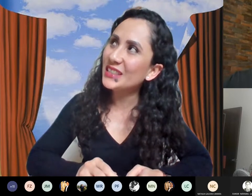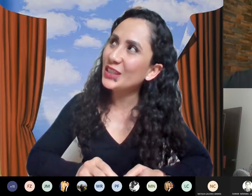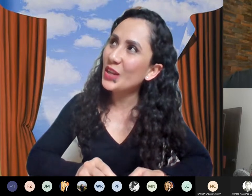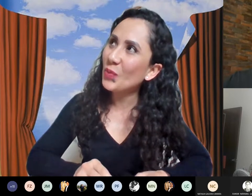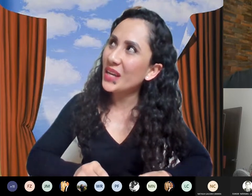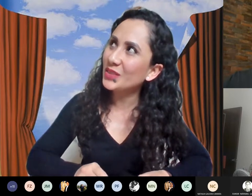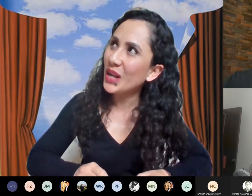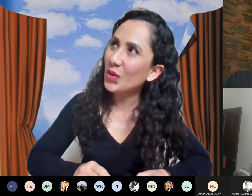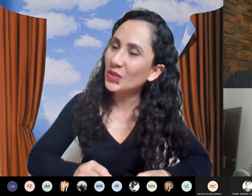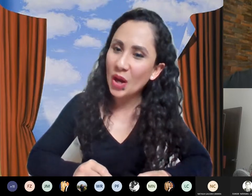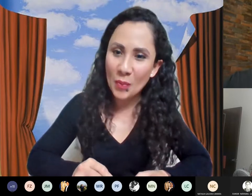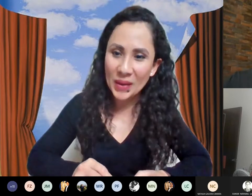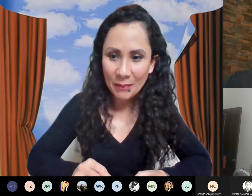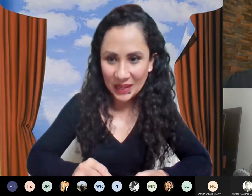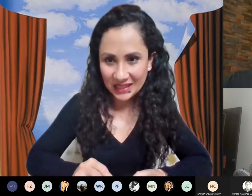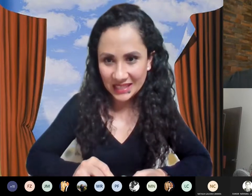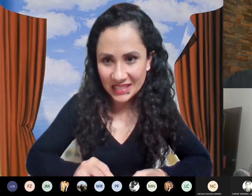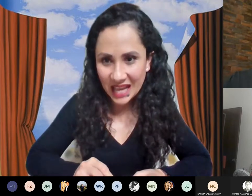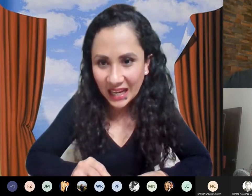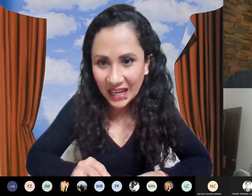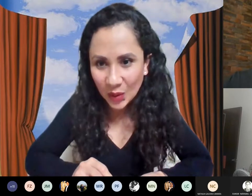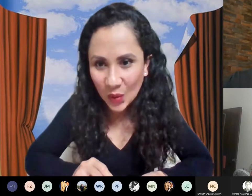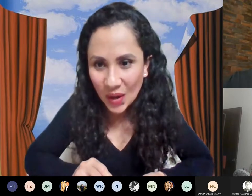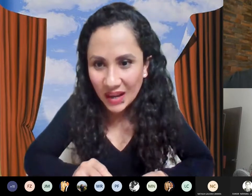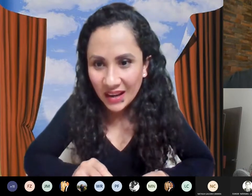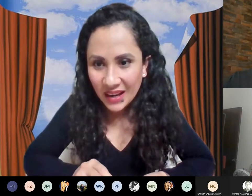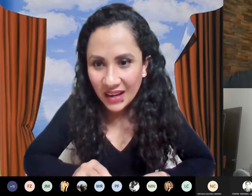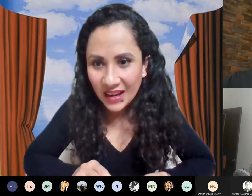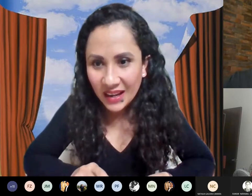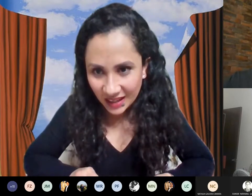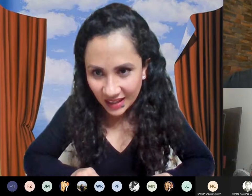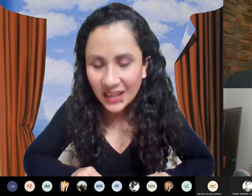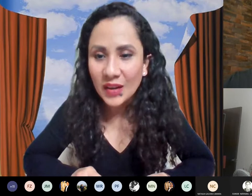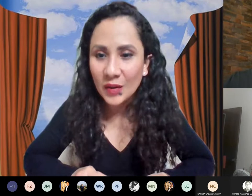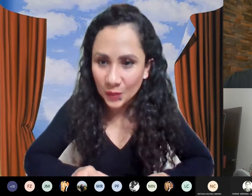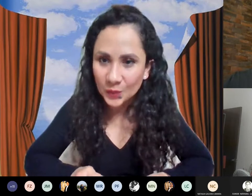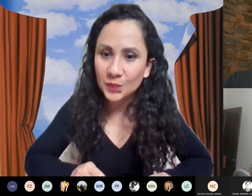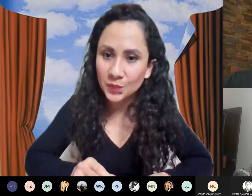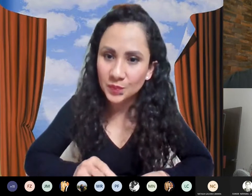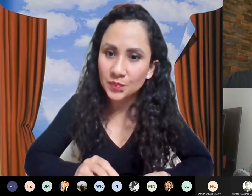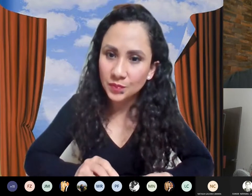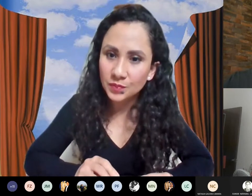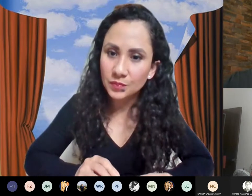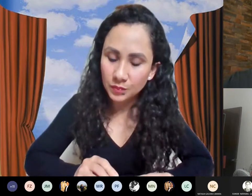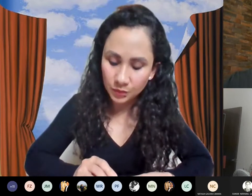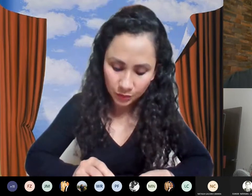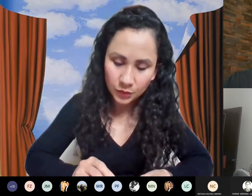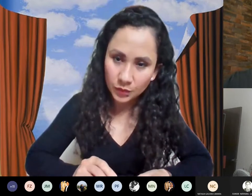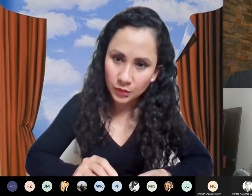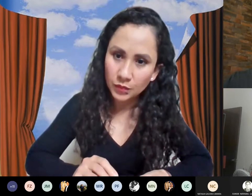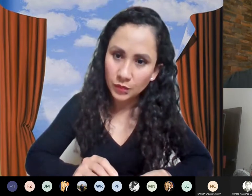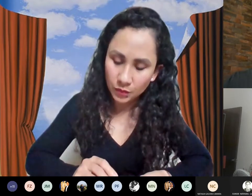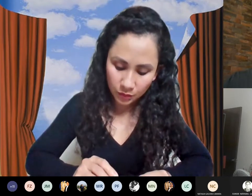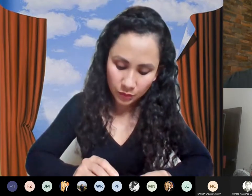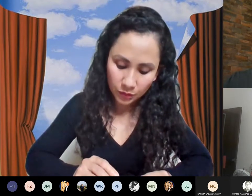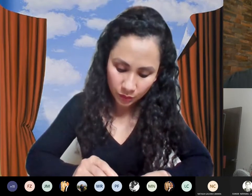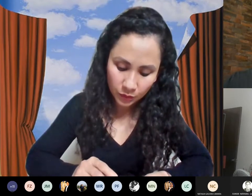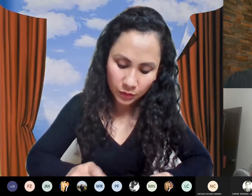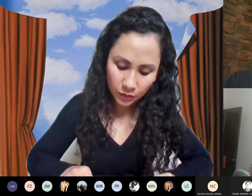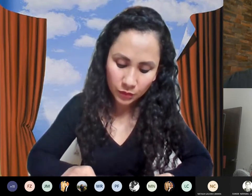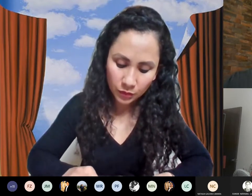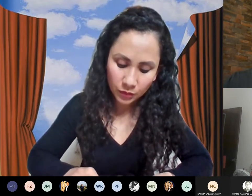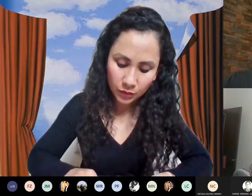clustering y series de tiempo ya es una cosa como más de aprendizaje ¿no? Sí de hecho es un proyecto de investigación aquí donde estoy